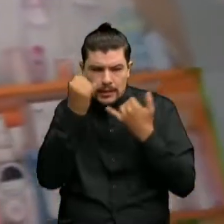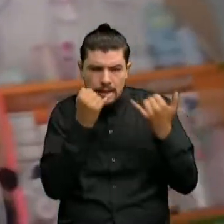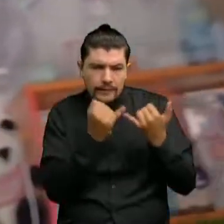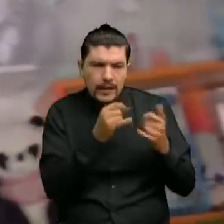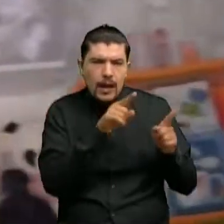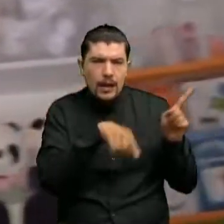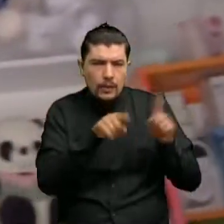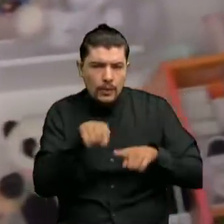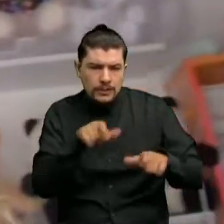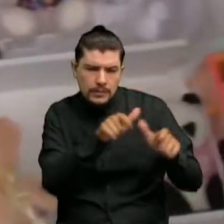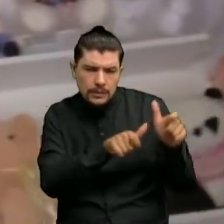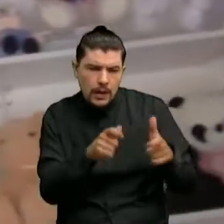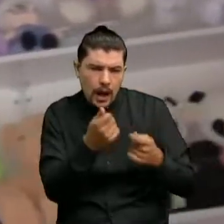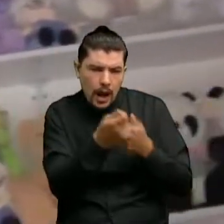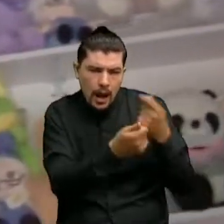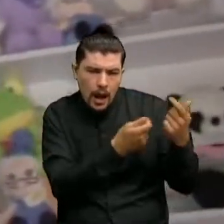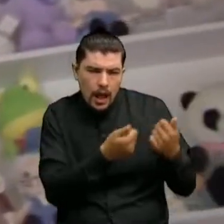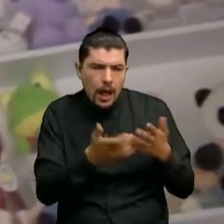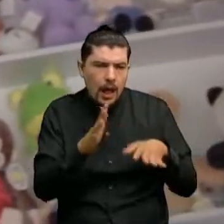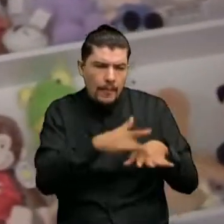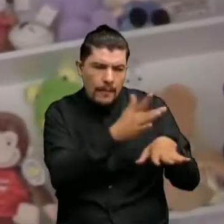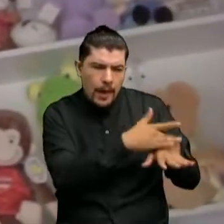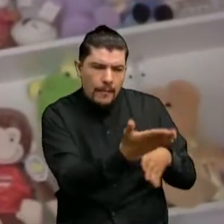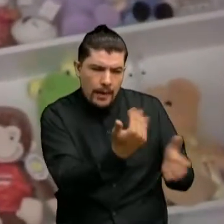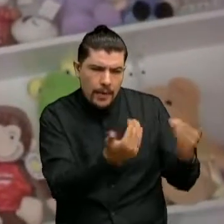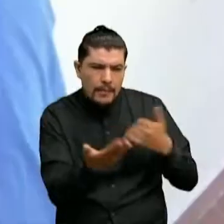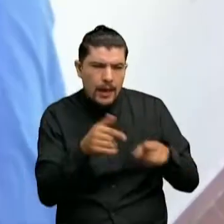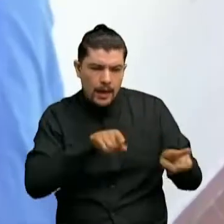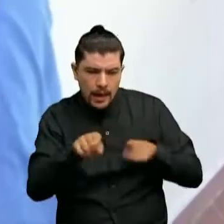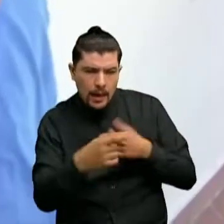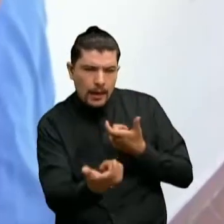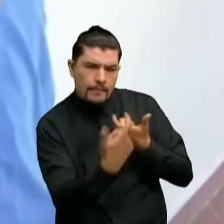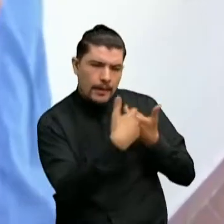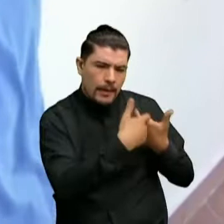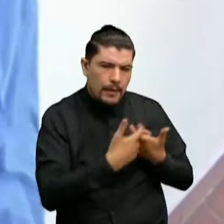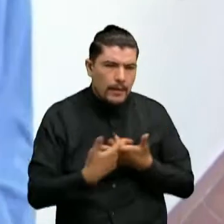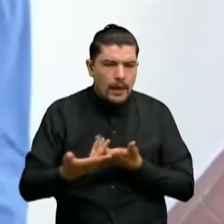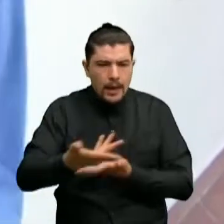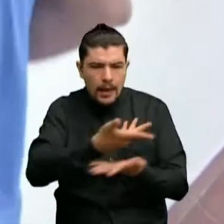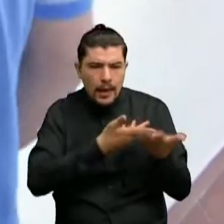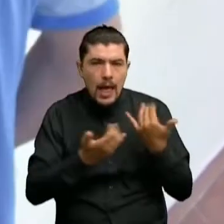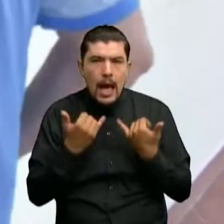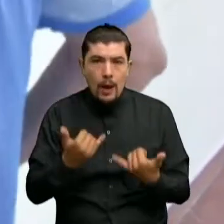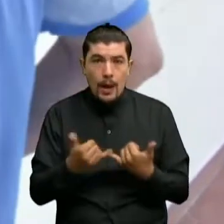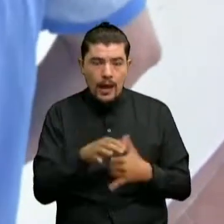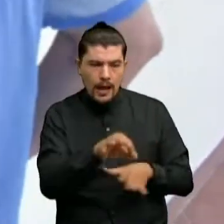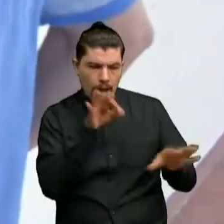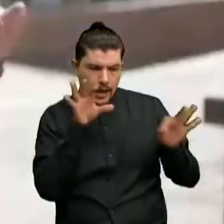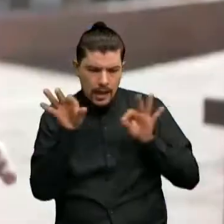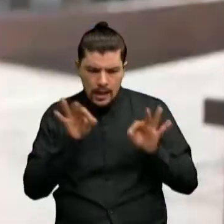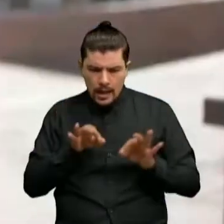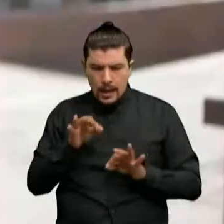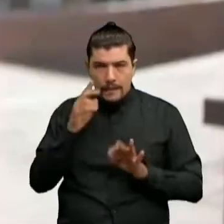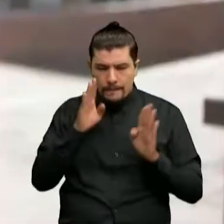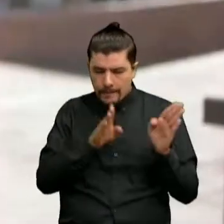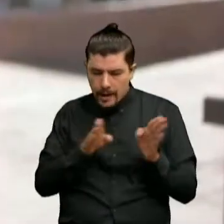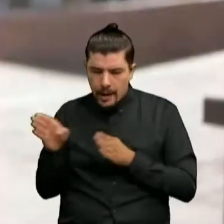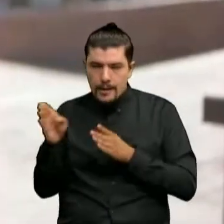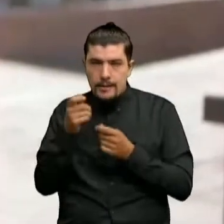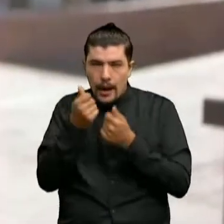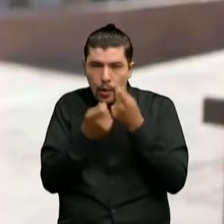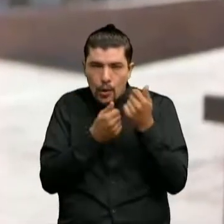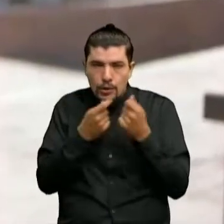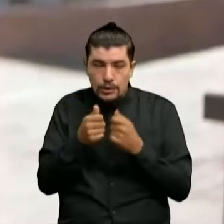comerciantes Hubo una convocatoria En este momento están evaluando unos planes de negocios Que la gente ha